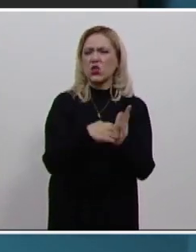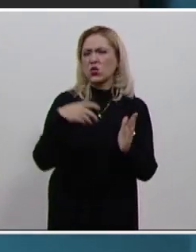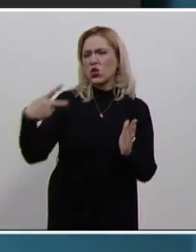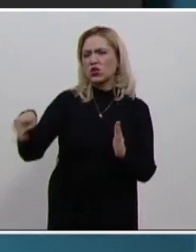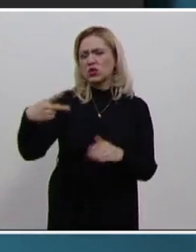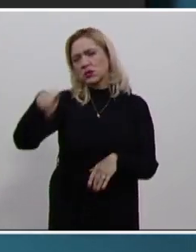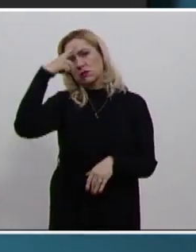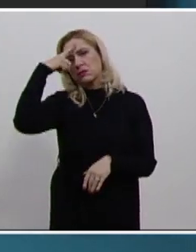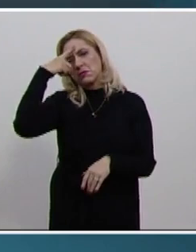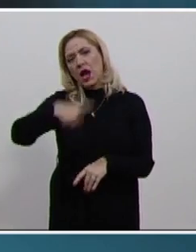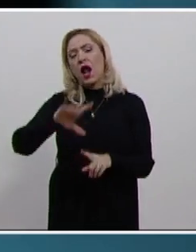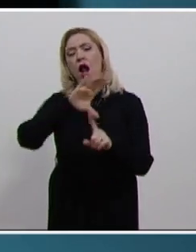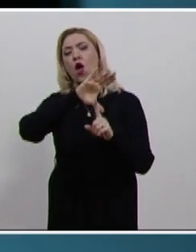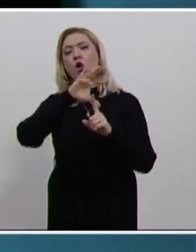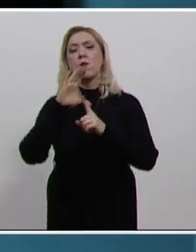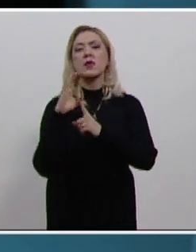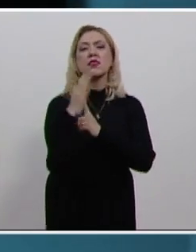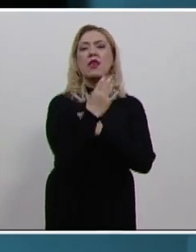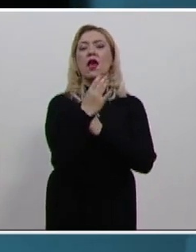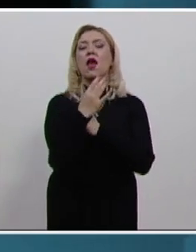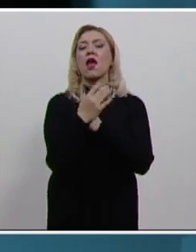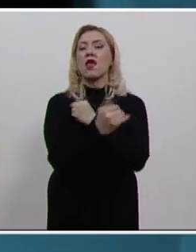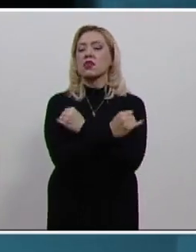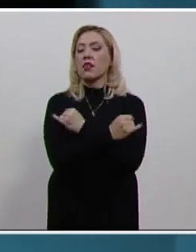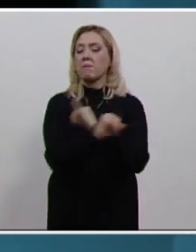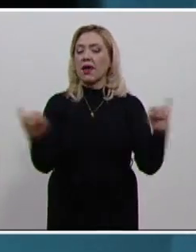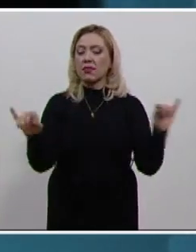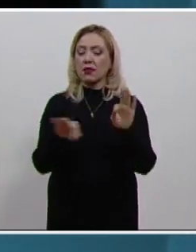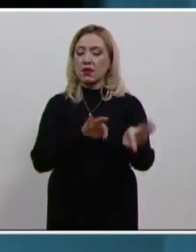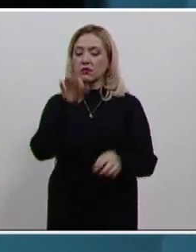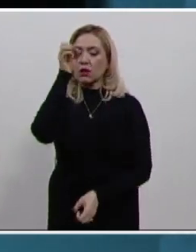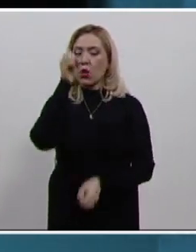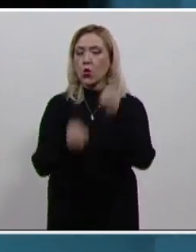Comité Consultivo de Independencia Judicial.